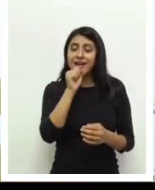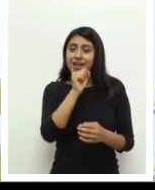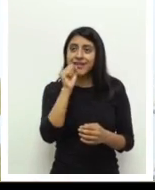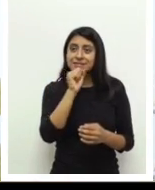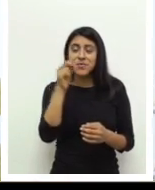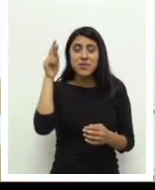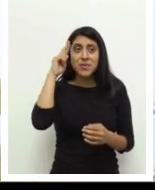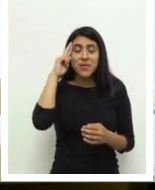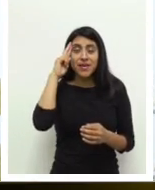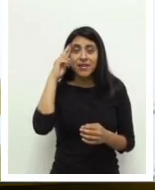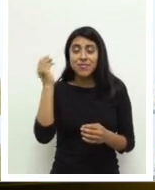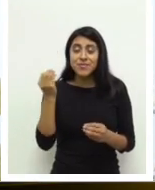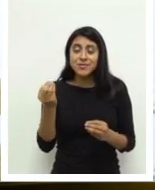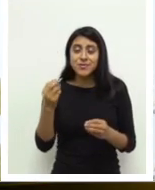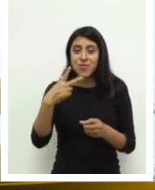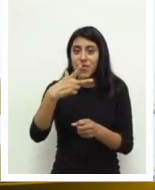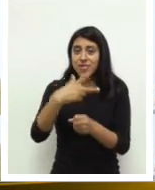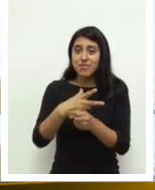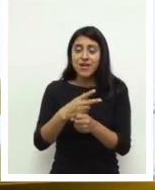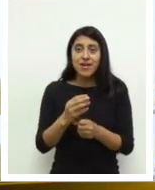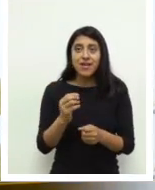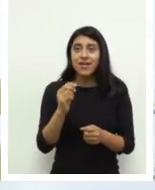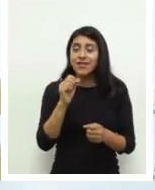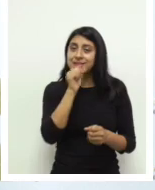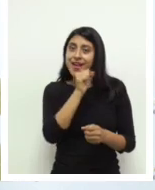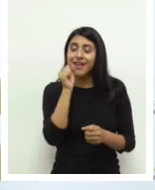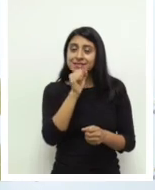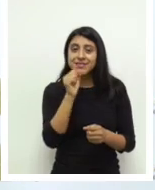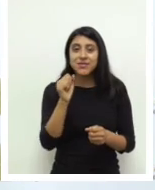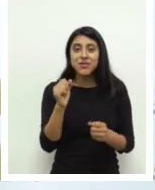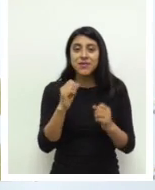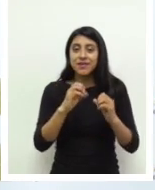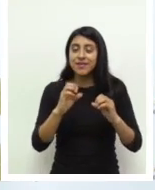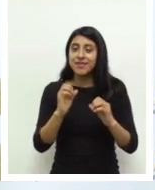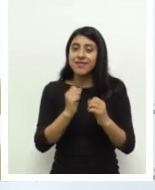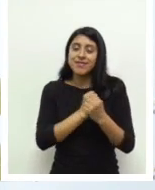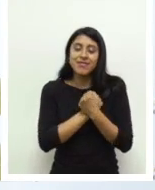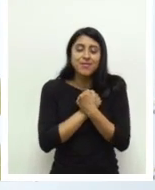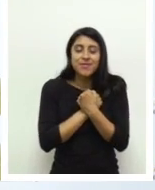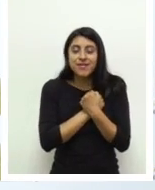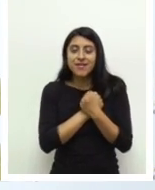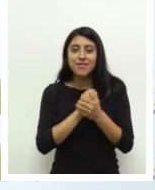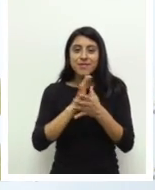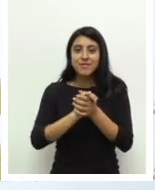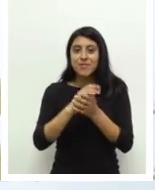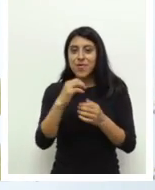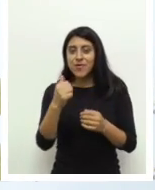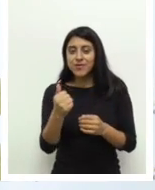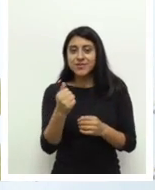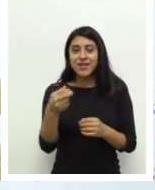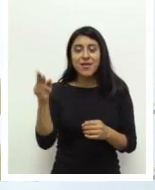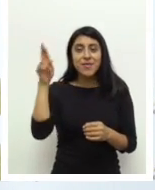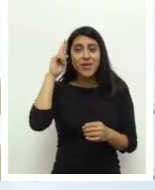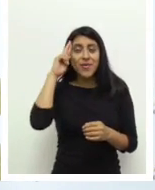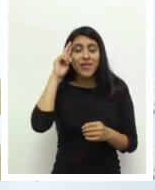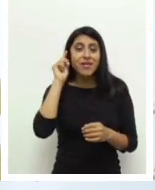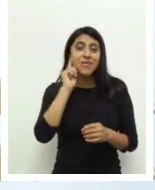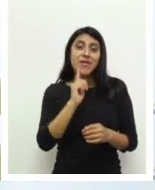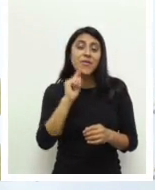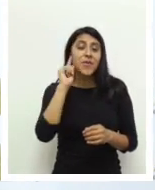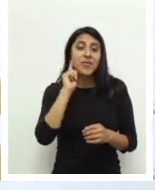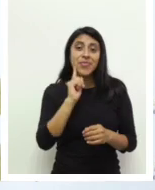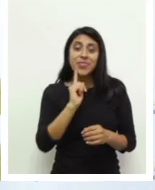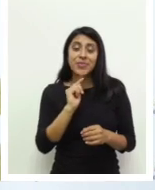mira, esa canción me recuerda mucho a Guatemala o con esa canción enamoré a mi esposa o con esa canción me recuerda a mi juventud y